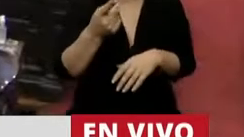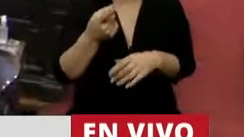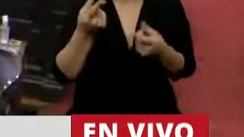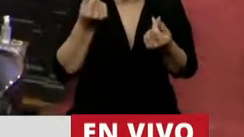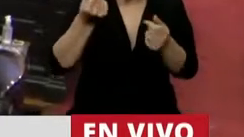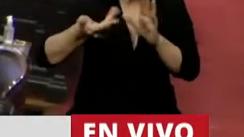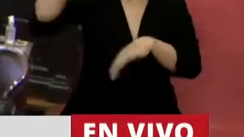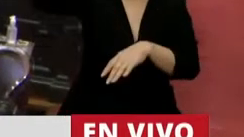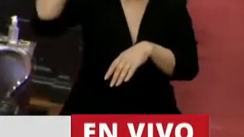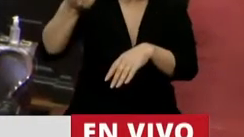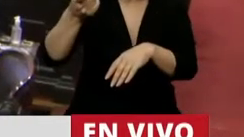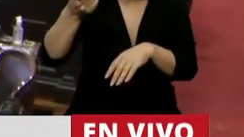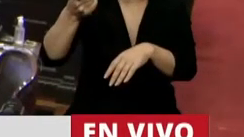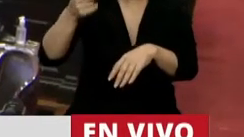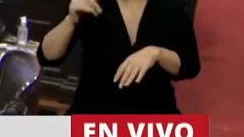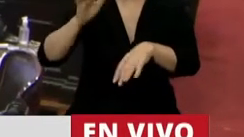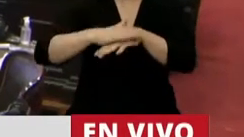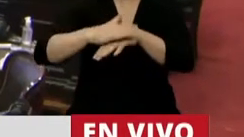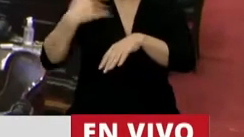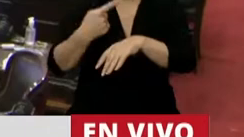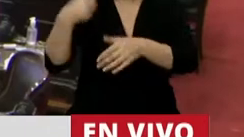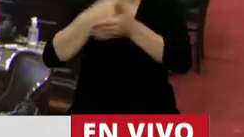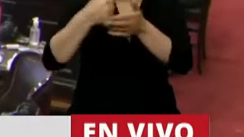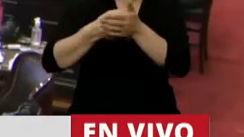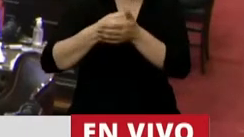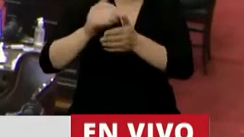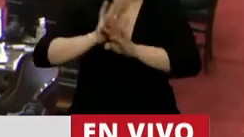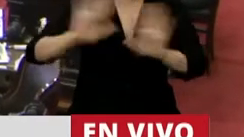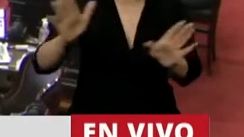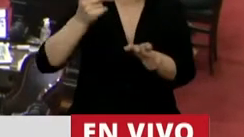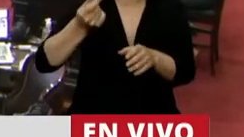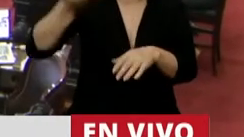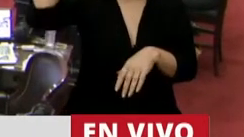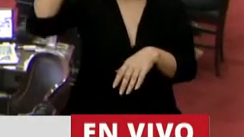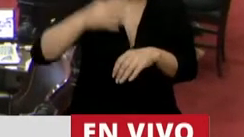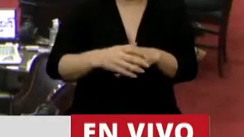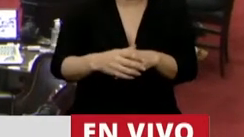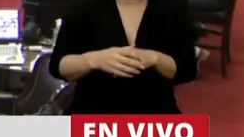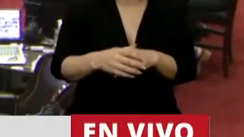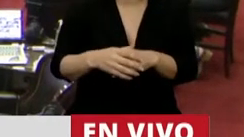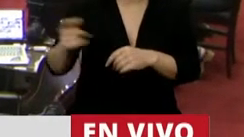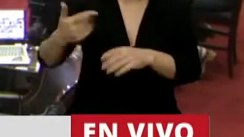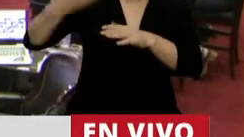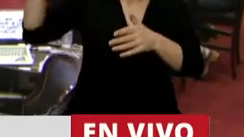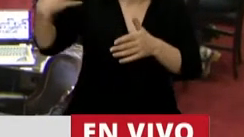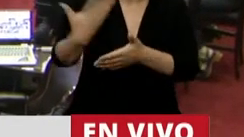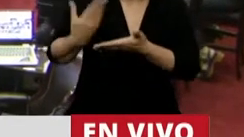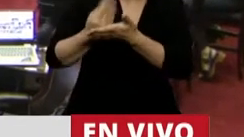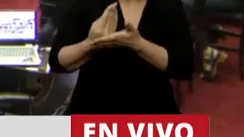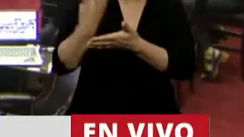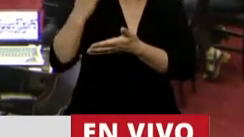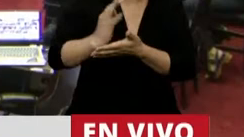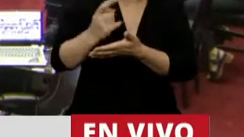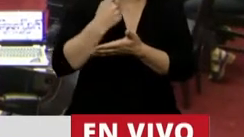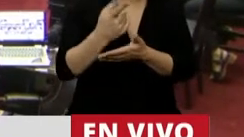inflación. Aquellos que nos dijeron que íbamos a vivir mejor. Y en cuatro años,